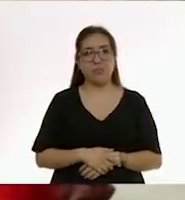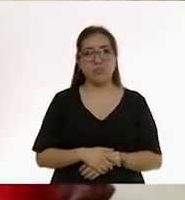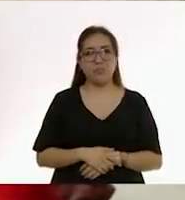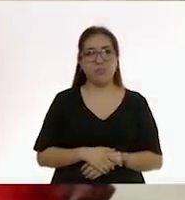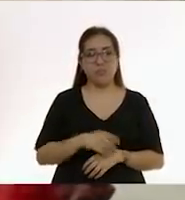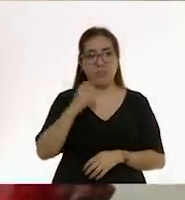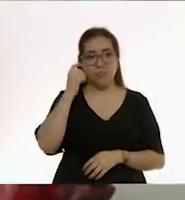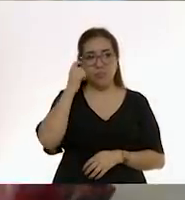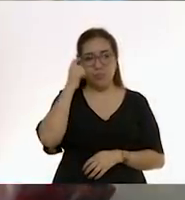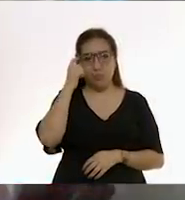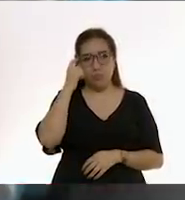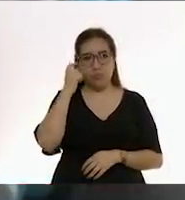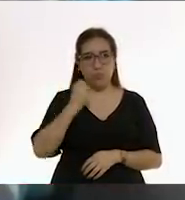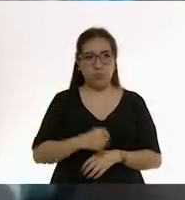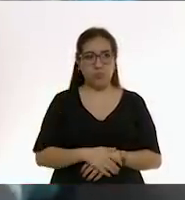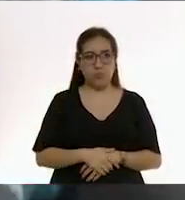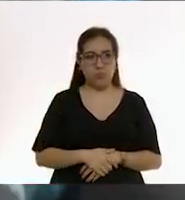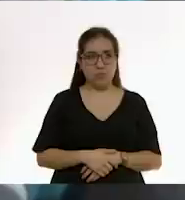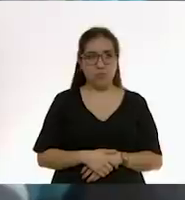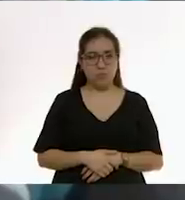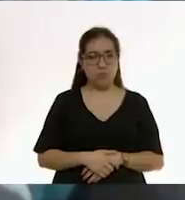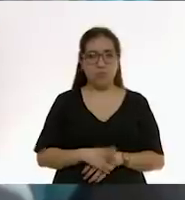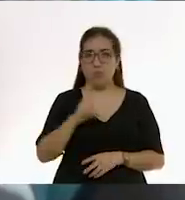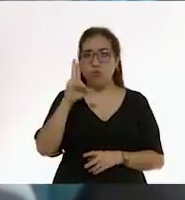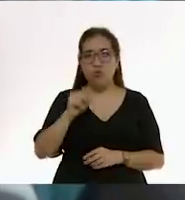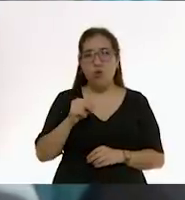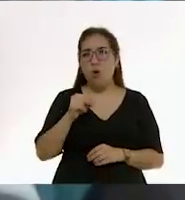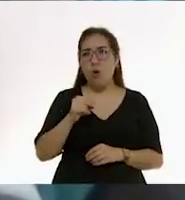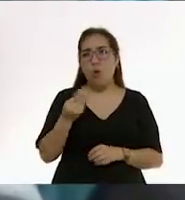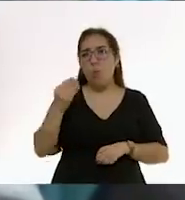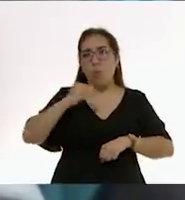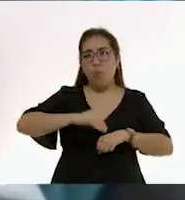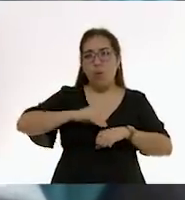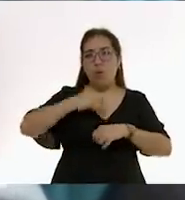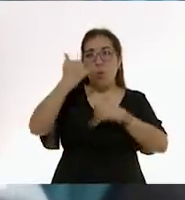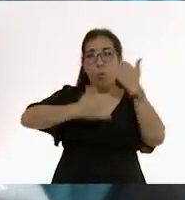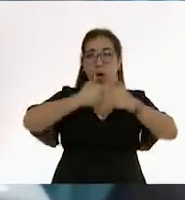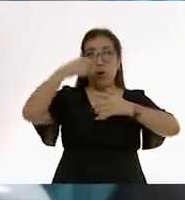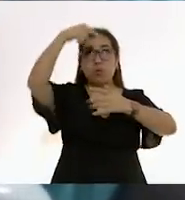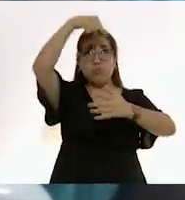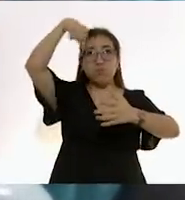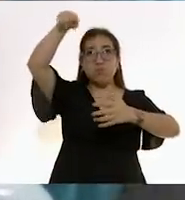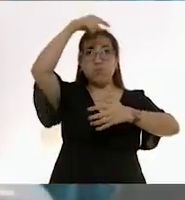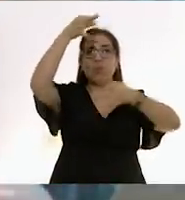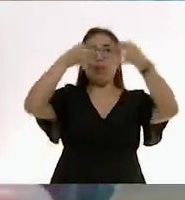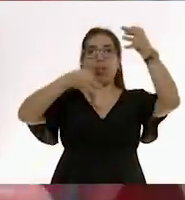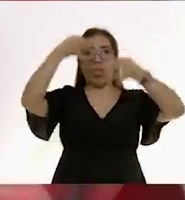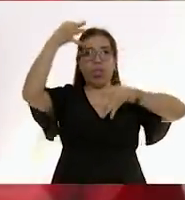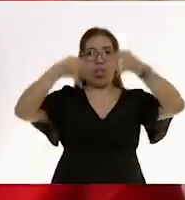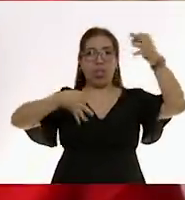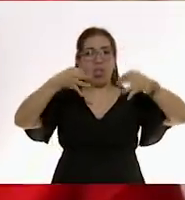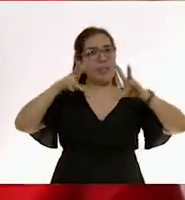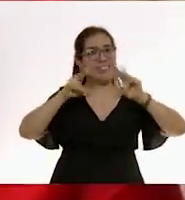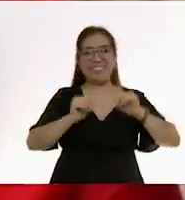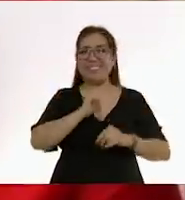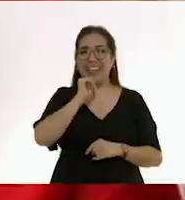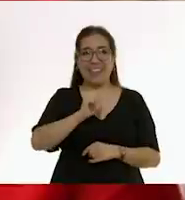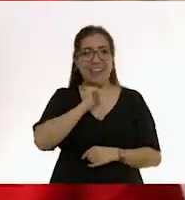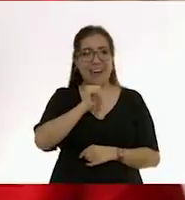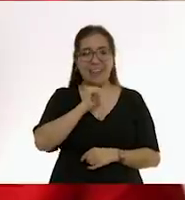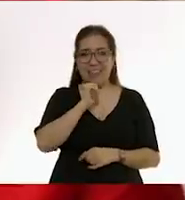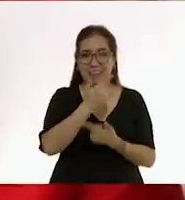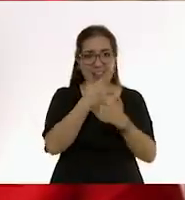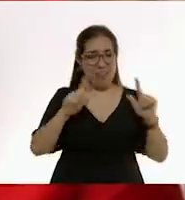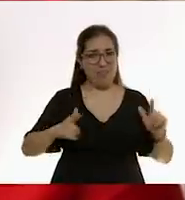colgar de la cuna móviles o decoraciones que el bebé pueda jalar. Otra cosa a tener en cuenta es